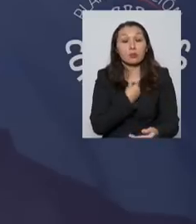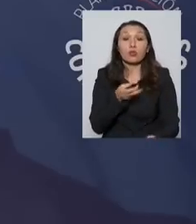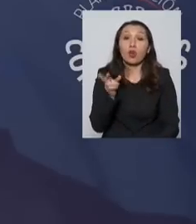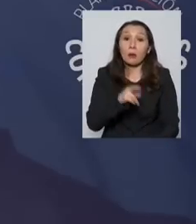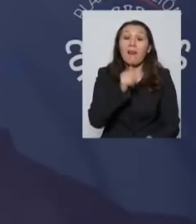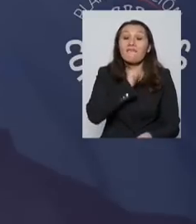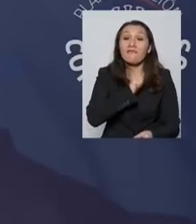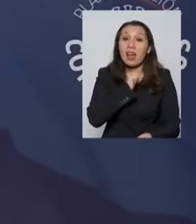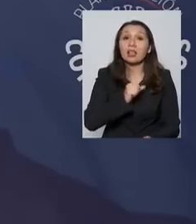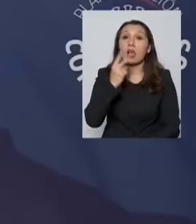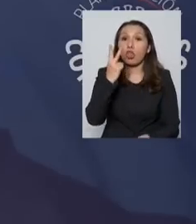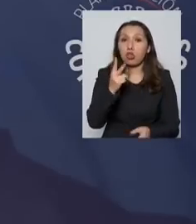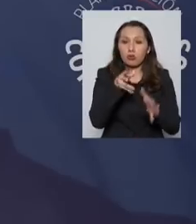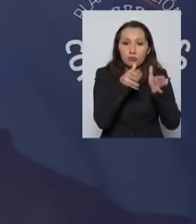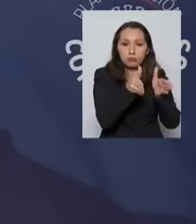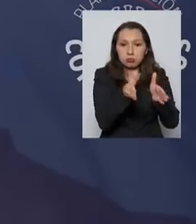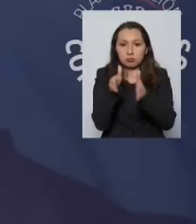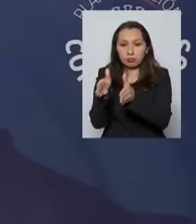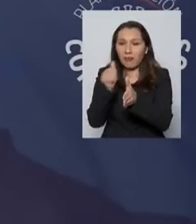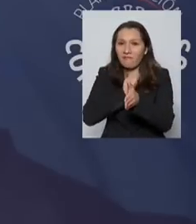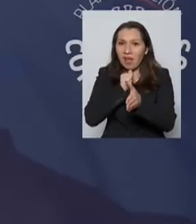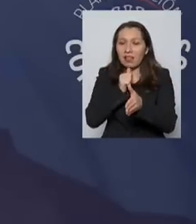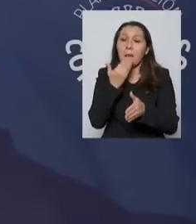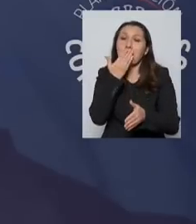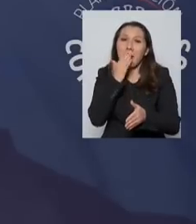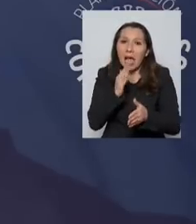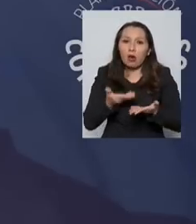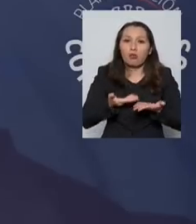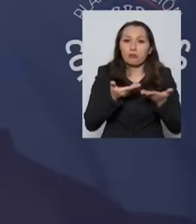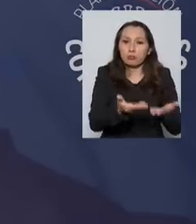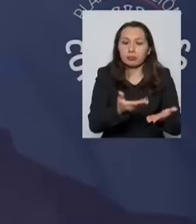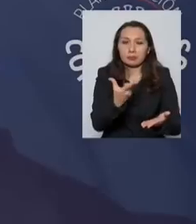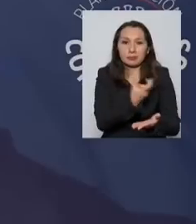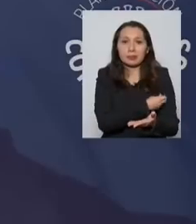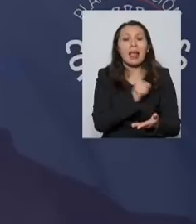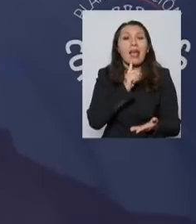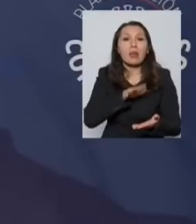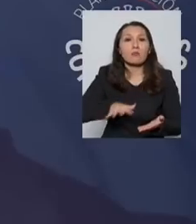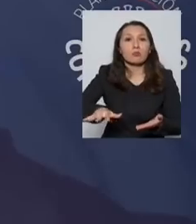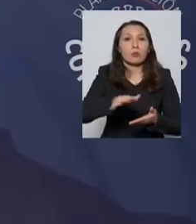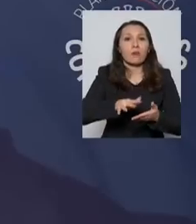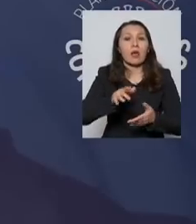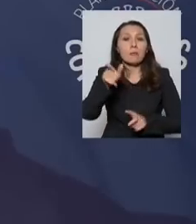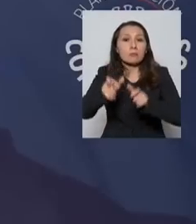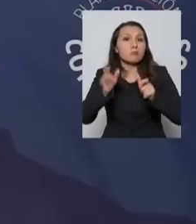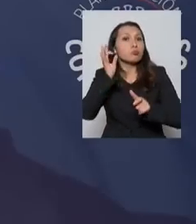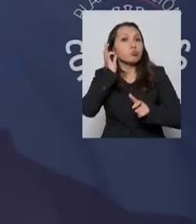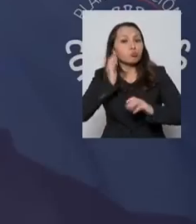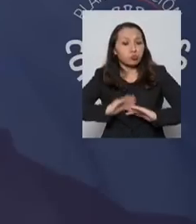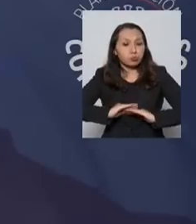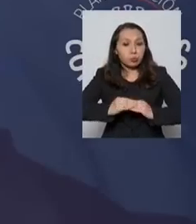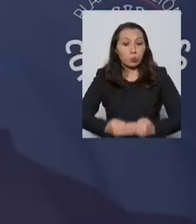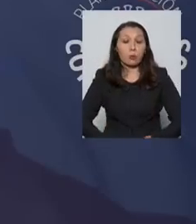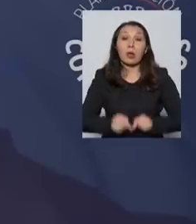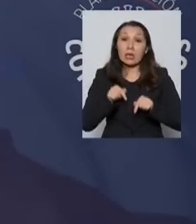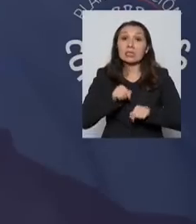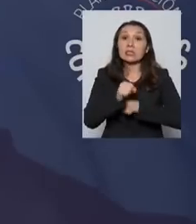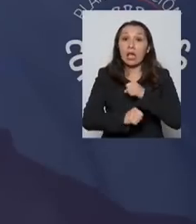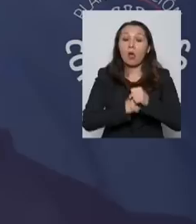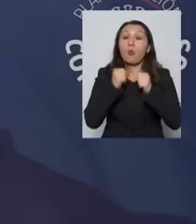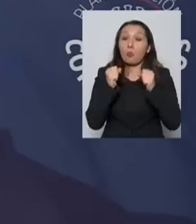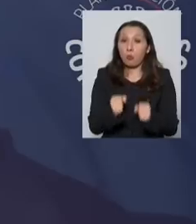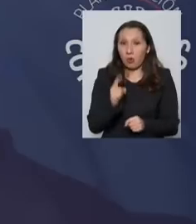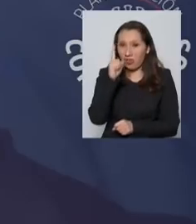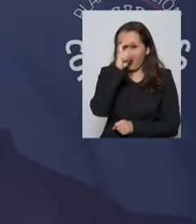nos quedan dos áreas por cubrir mejor. Uno, la población de embarazadas. Este año puede haber una